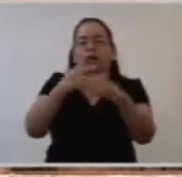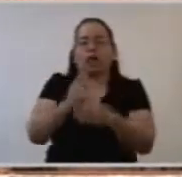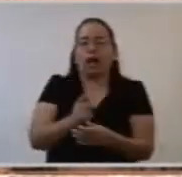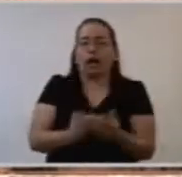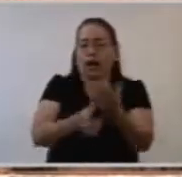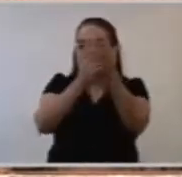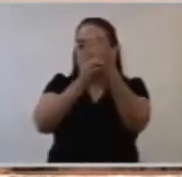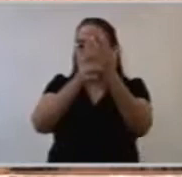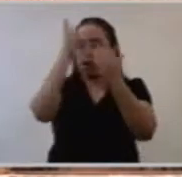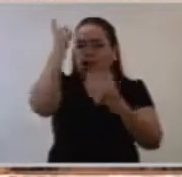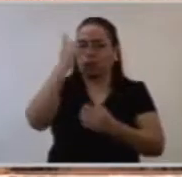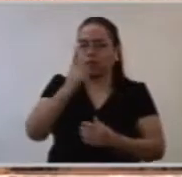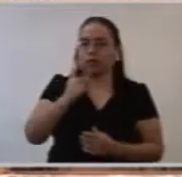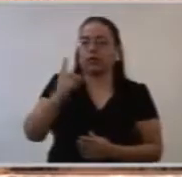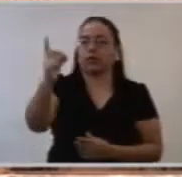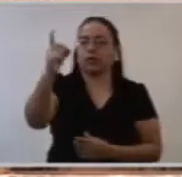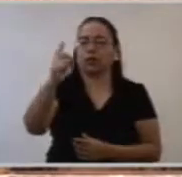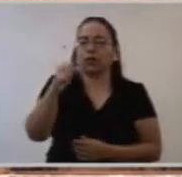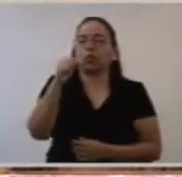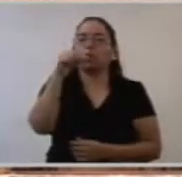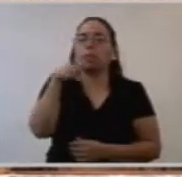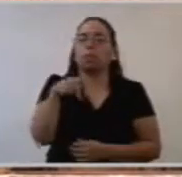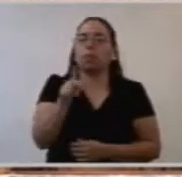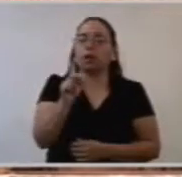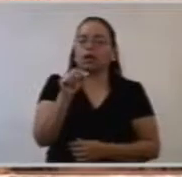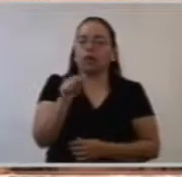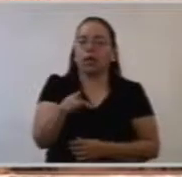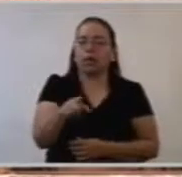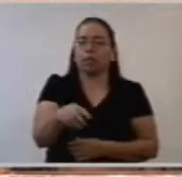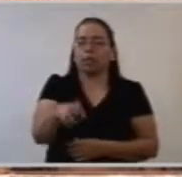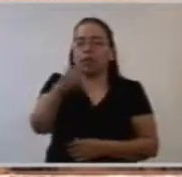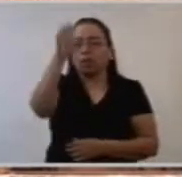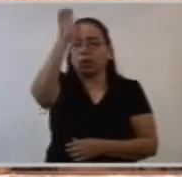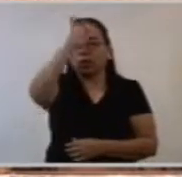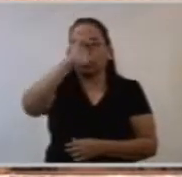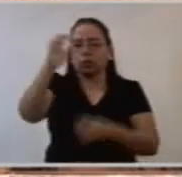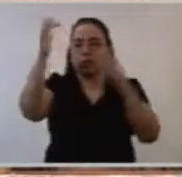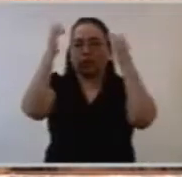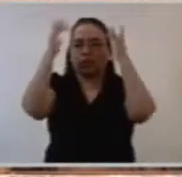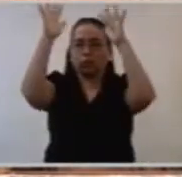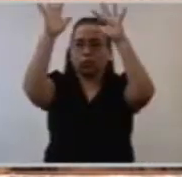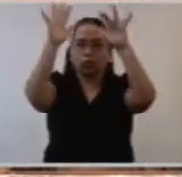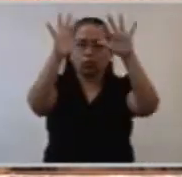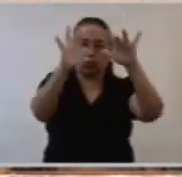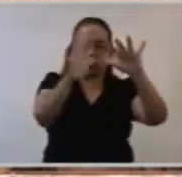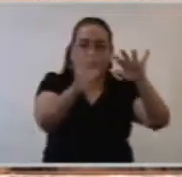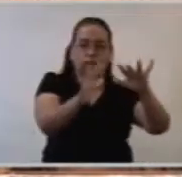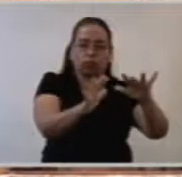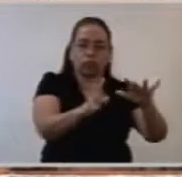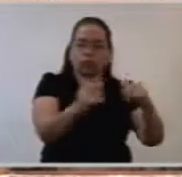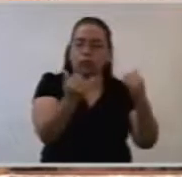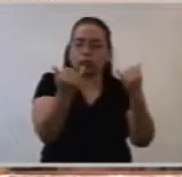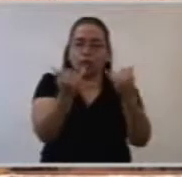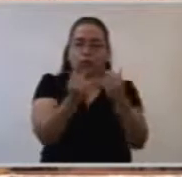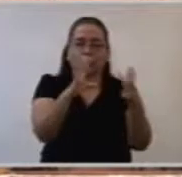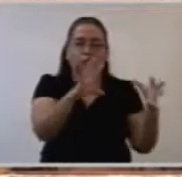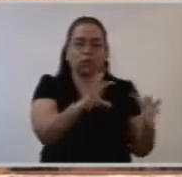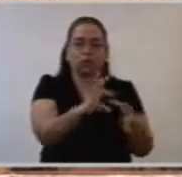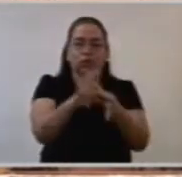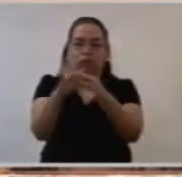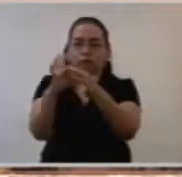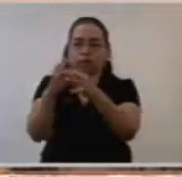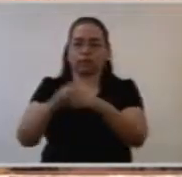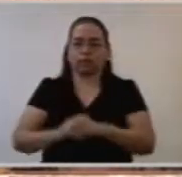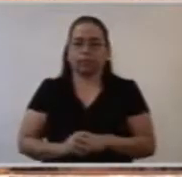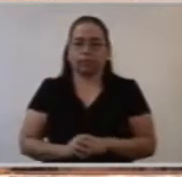el Papa Pablo VI, el mundo de hoy no quiere